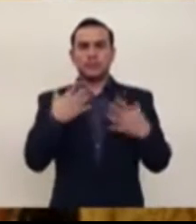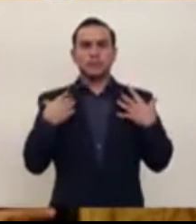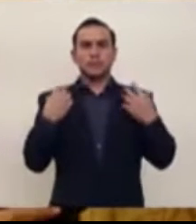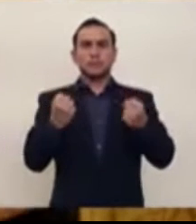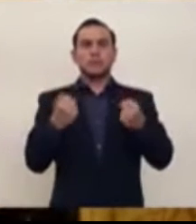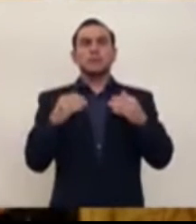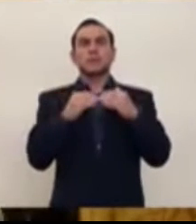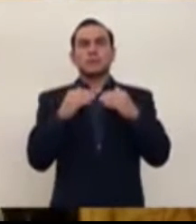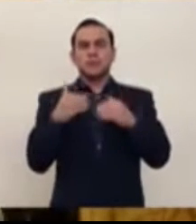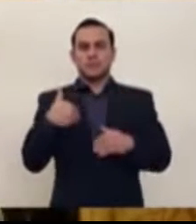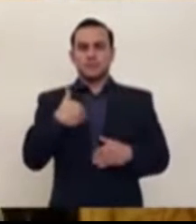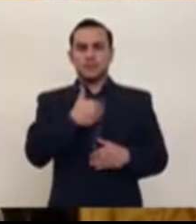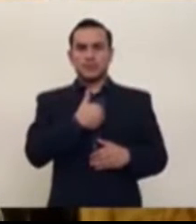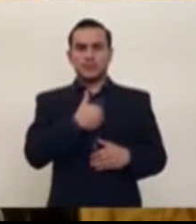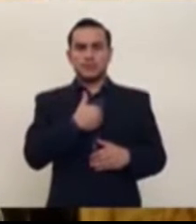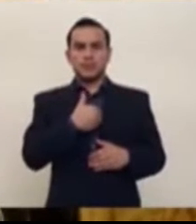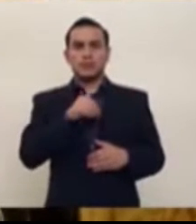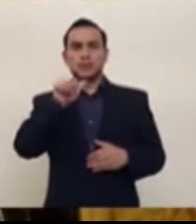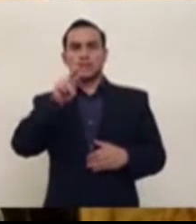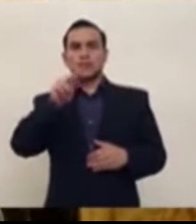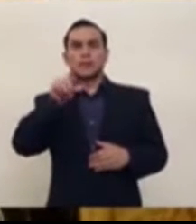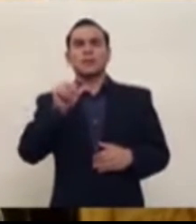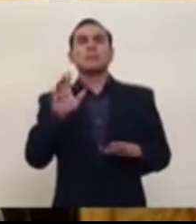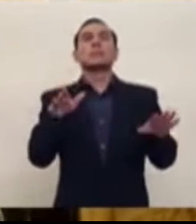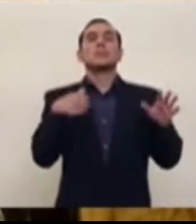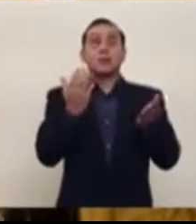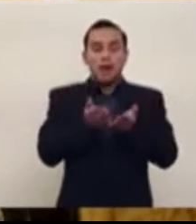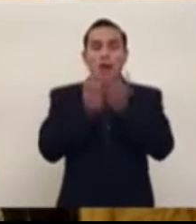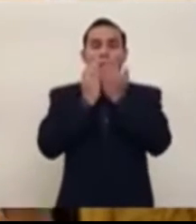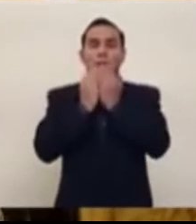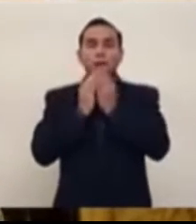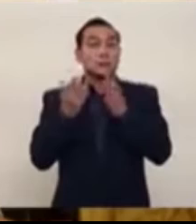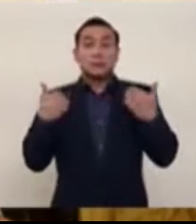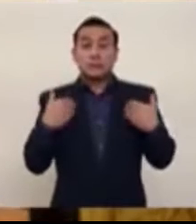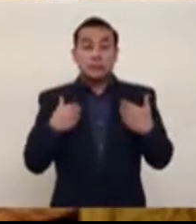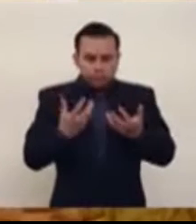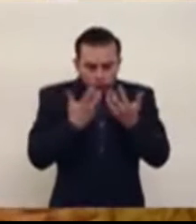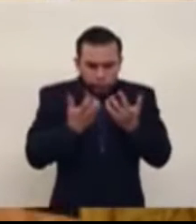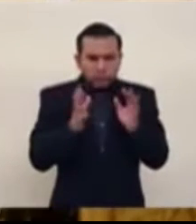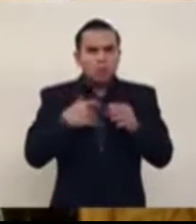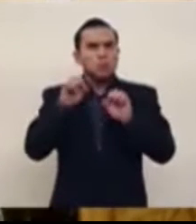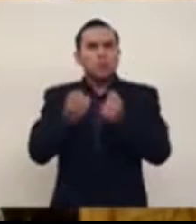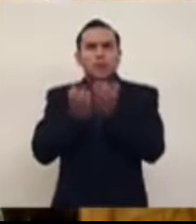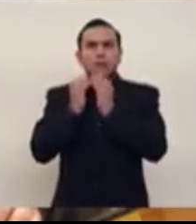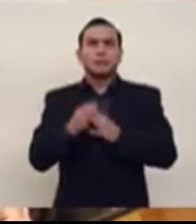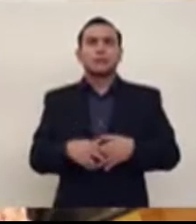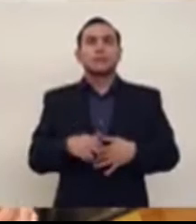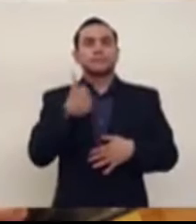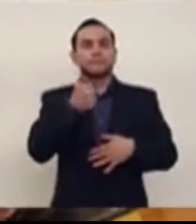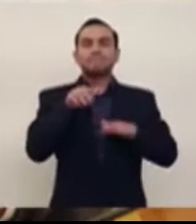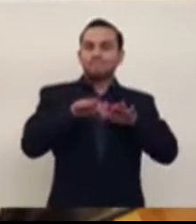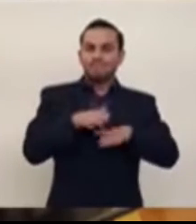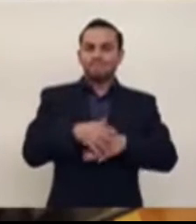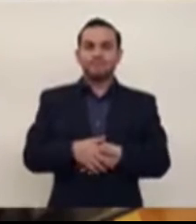ANDA dijeron que el agua era apta para consumo, a pesar de que aún no tenían los estudios que usted ha mencionado. Bien, muchas gracias.